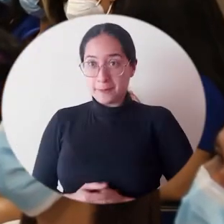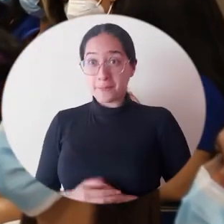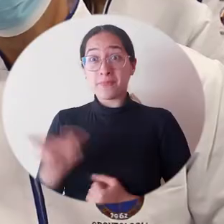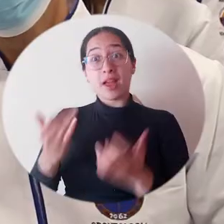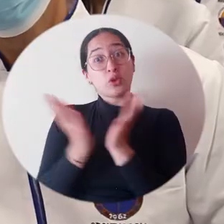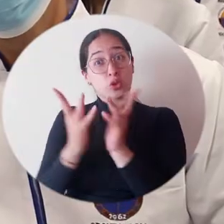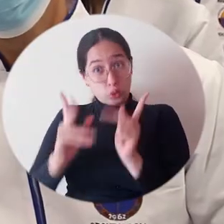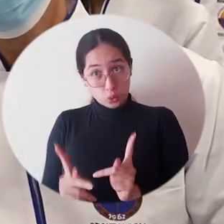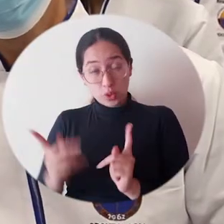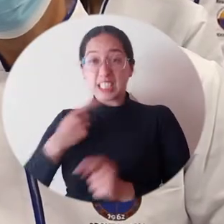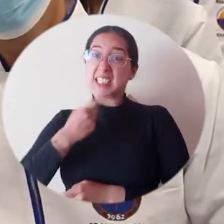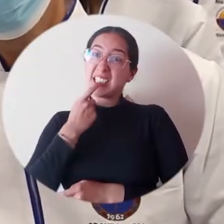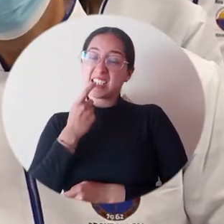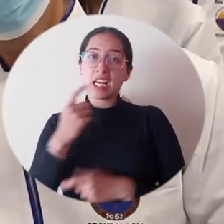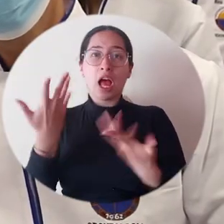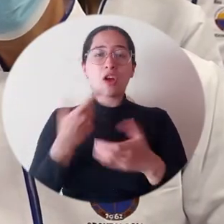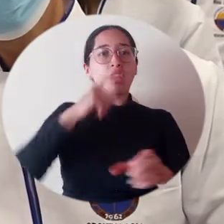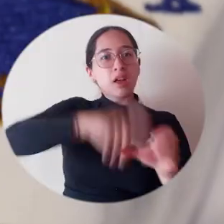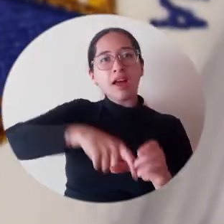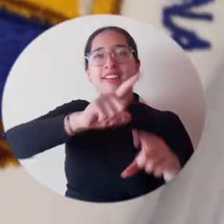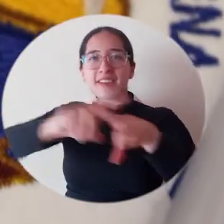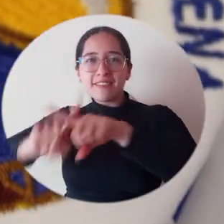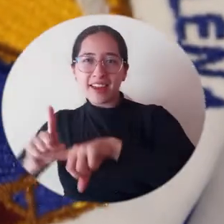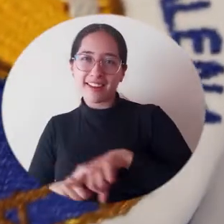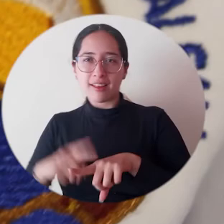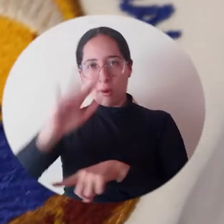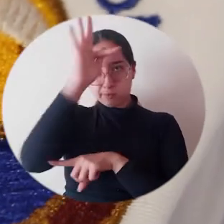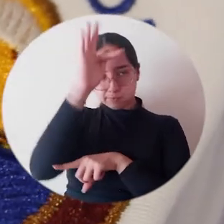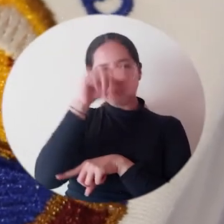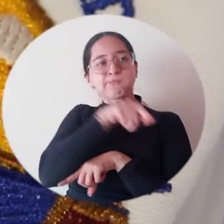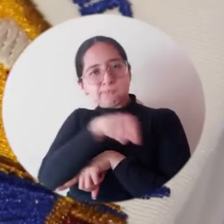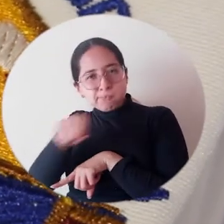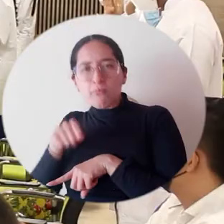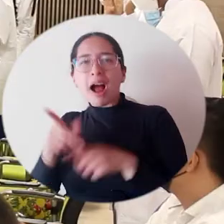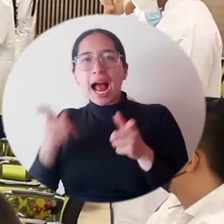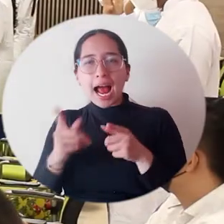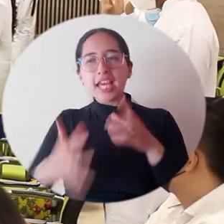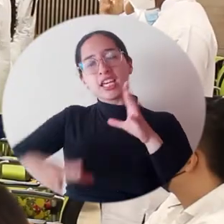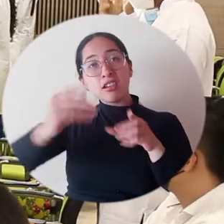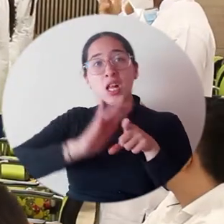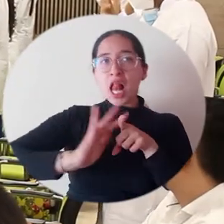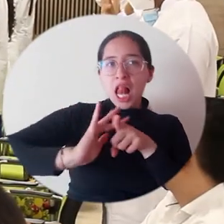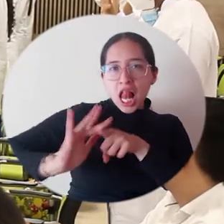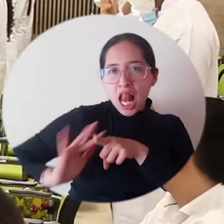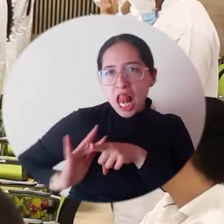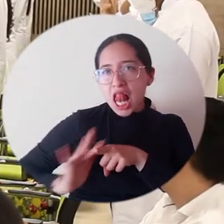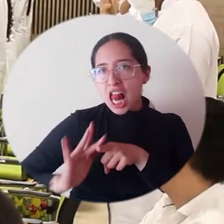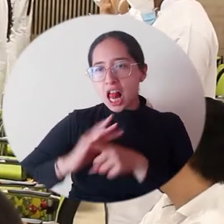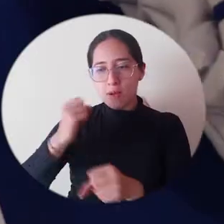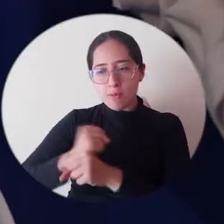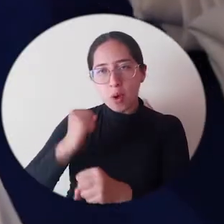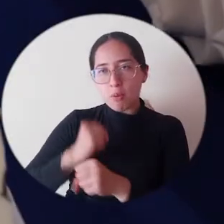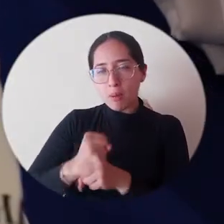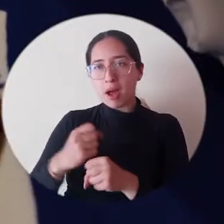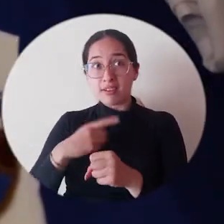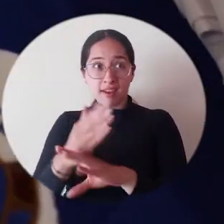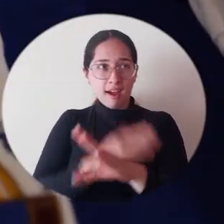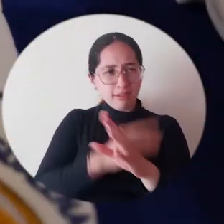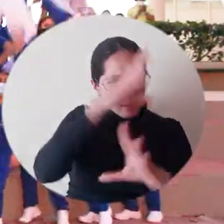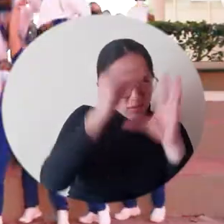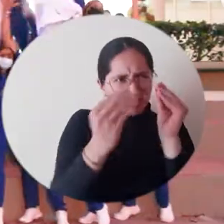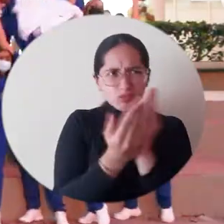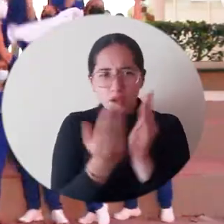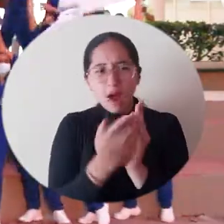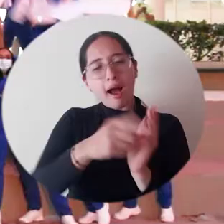Los estudiantes de odontología partirán hacia diferentes clínicas de la ciudad y la región, donde pondrán en práctica los conocimientos adquiridos durante su